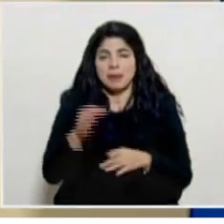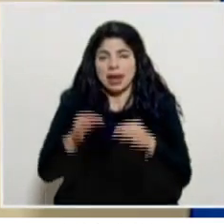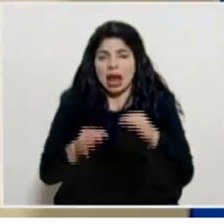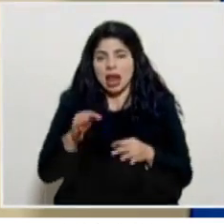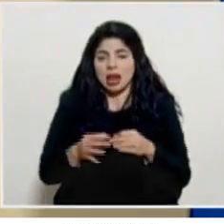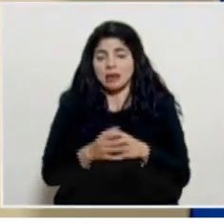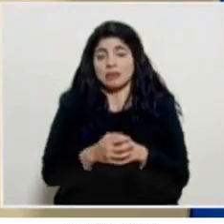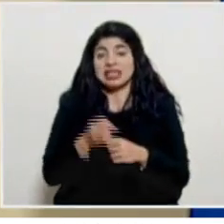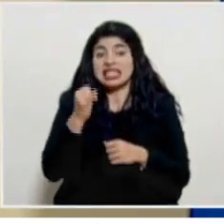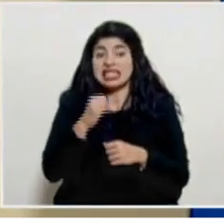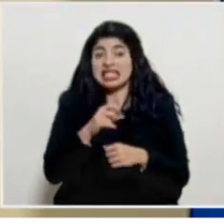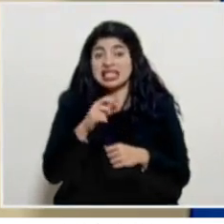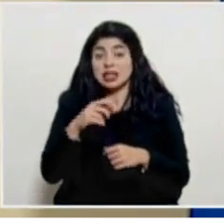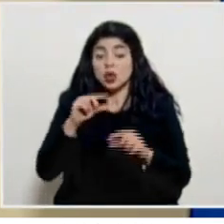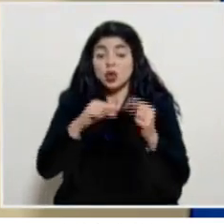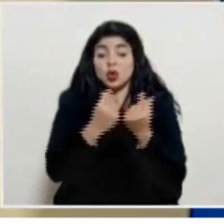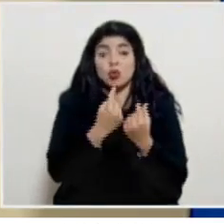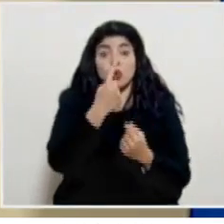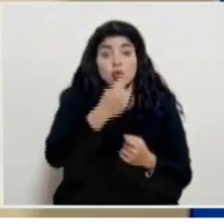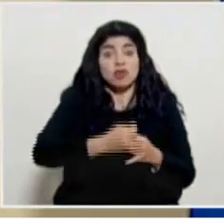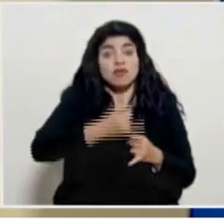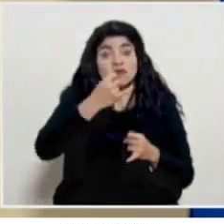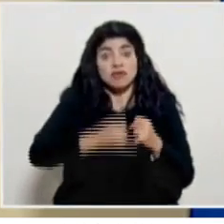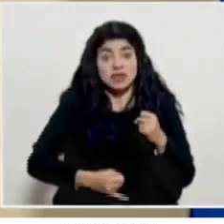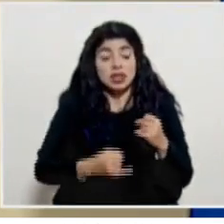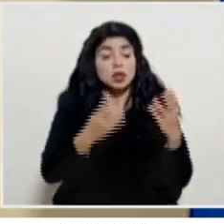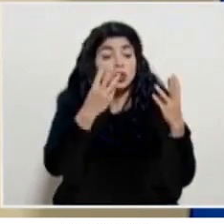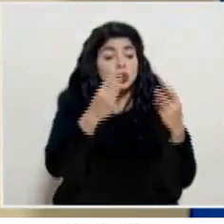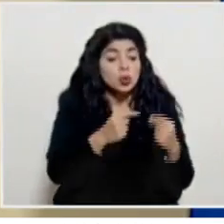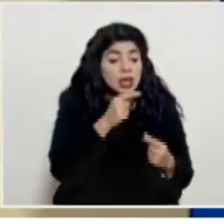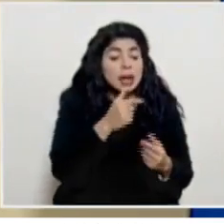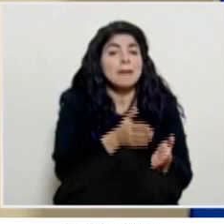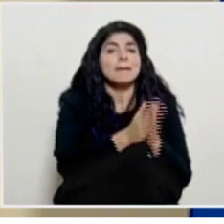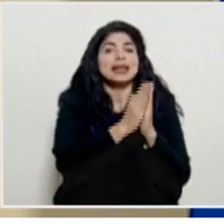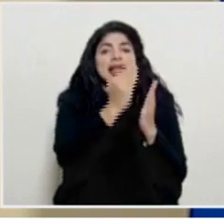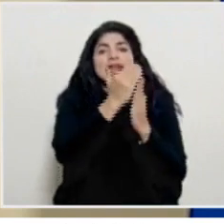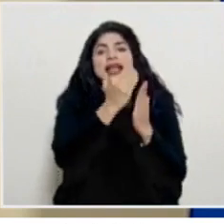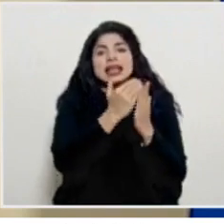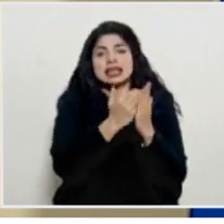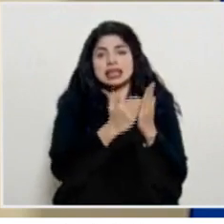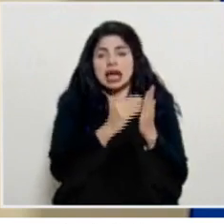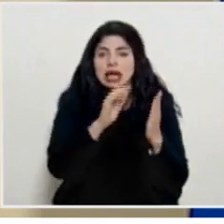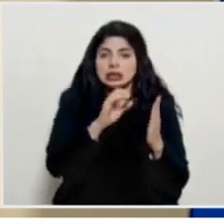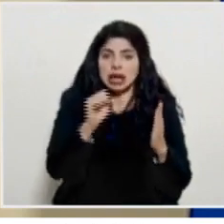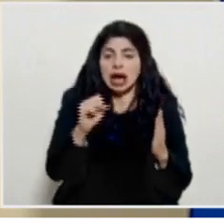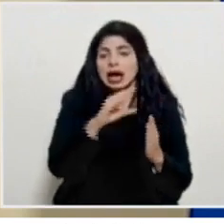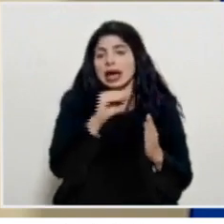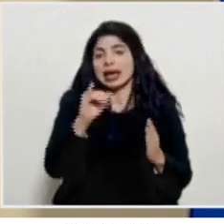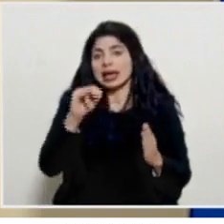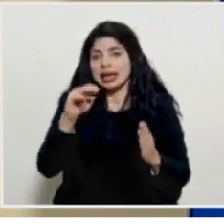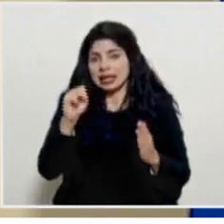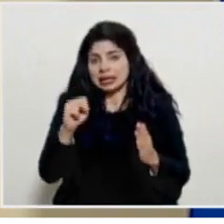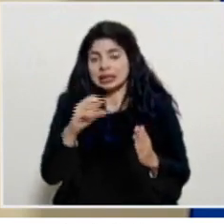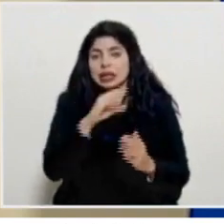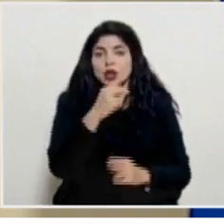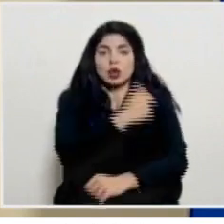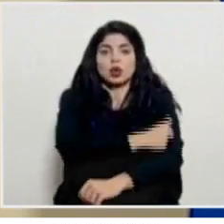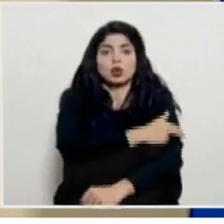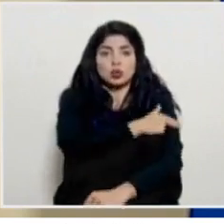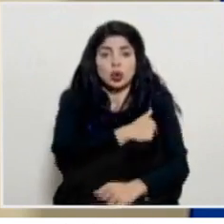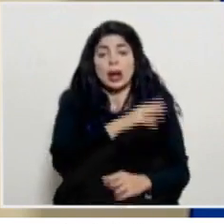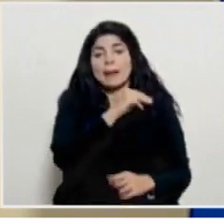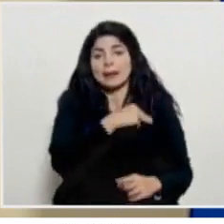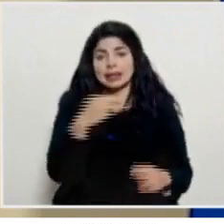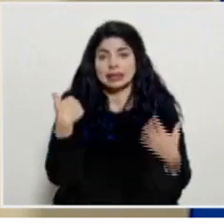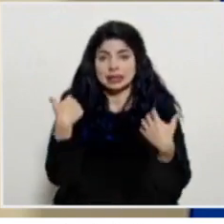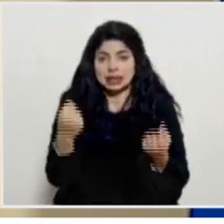cuando hayamos finalizado el grupo 1 haremos el conteo pedir a las listas respectivas tanto a la caja como al IMSS como a Cruz Roja y al mismo